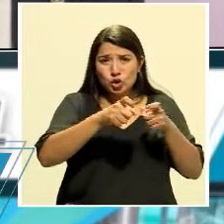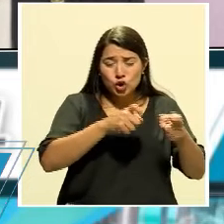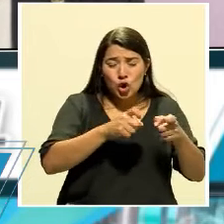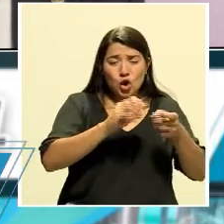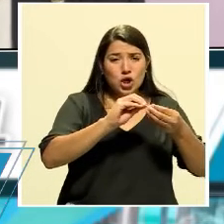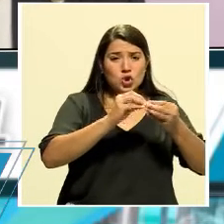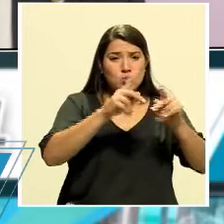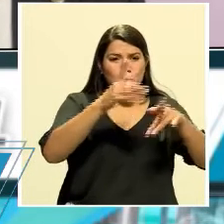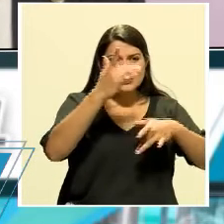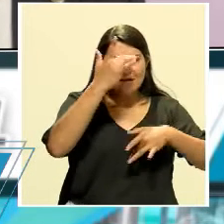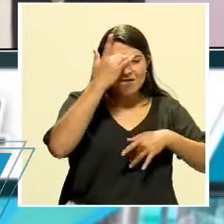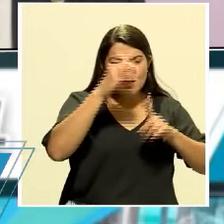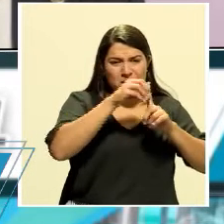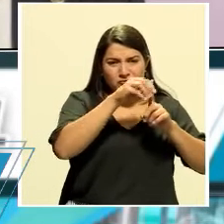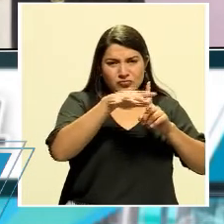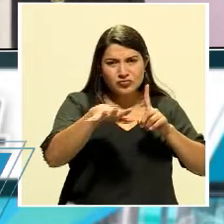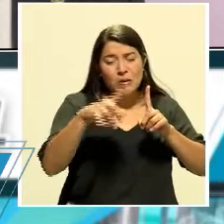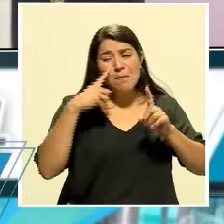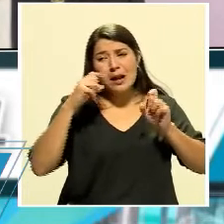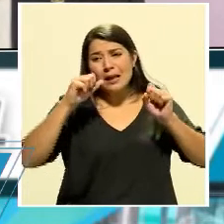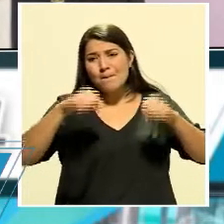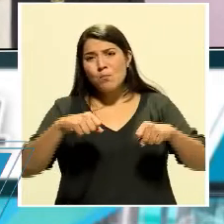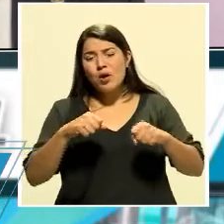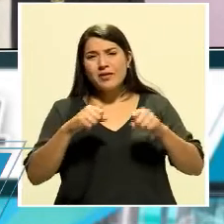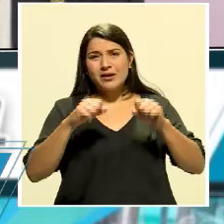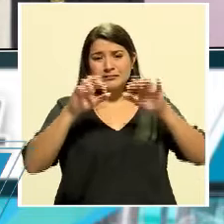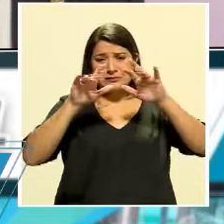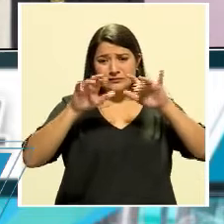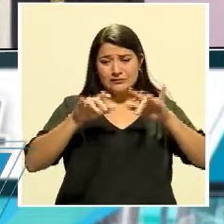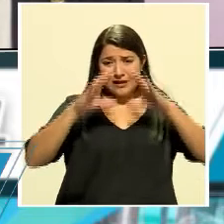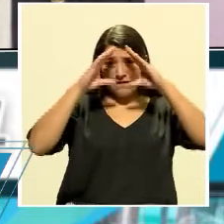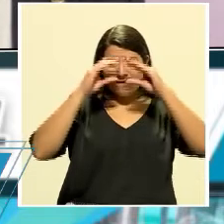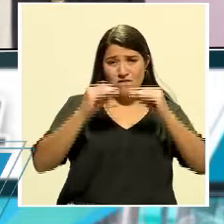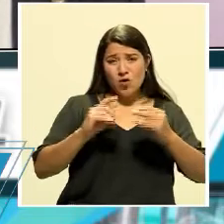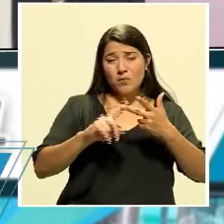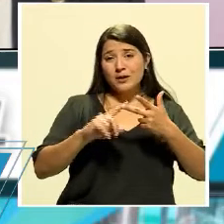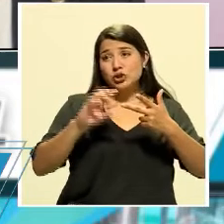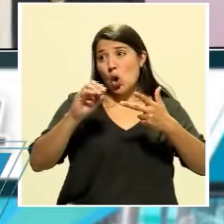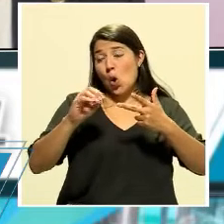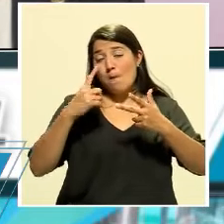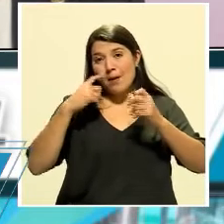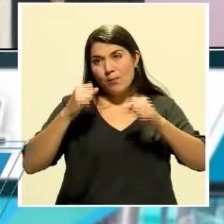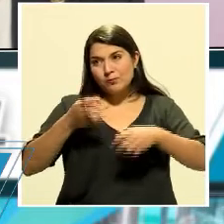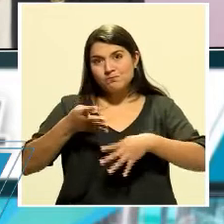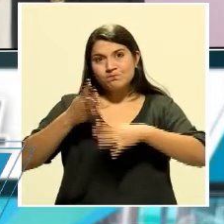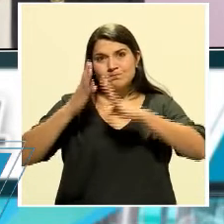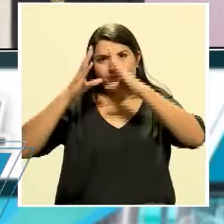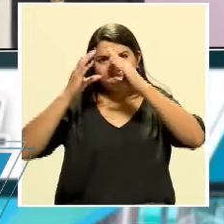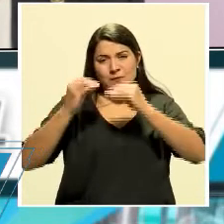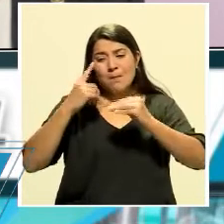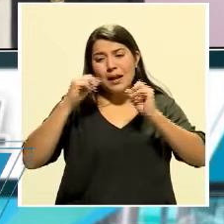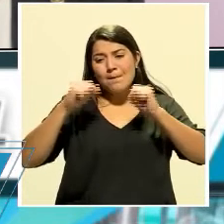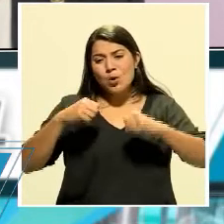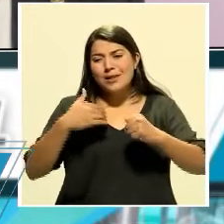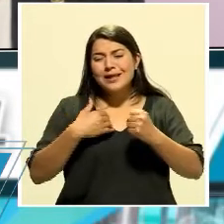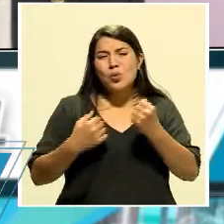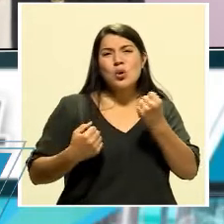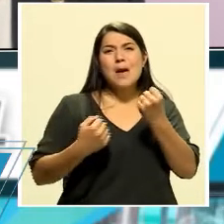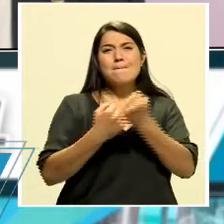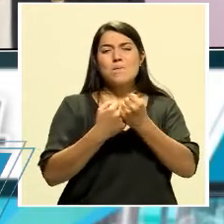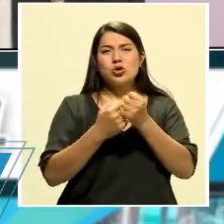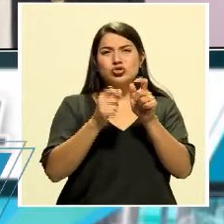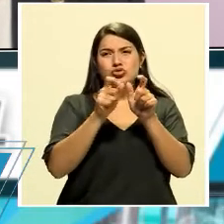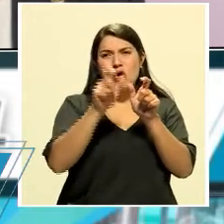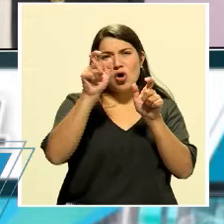para que armen las tablas o para que depuren los números para que incluso tengan un apoyo gráfico mejor